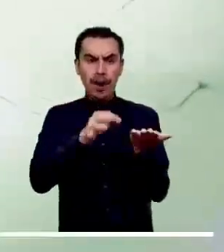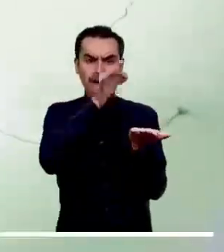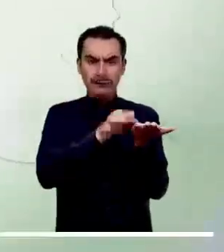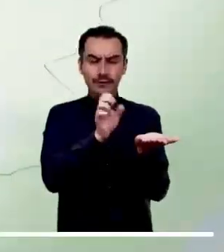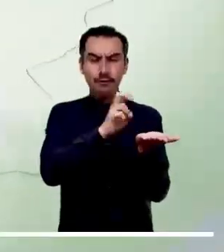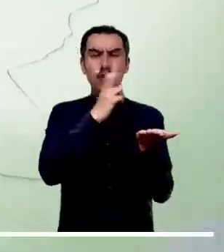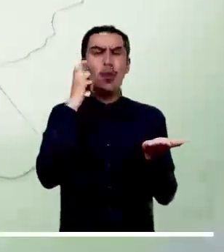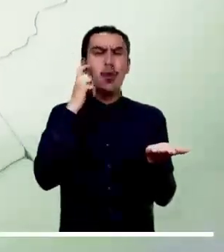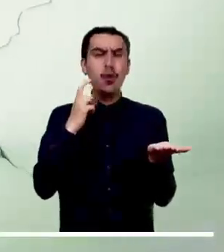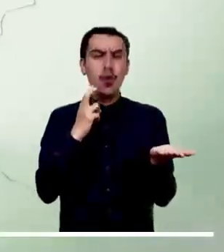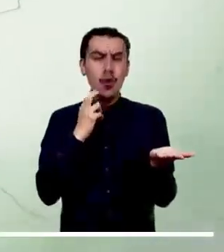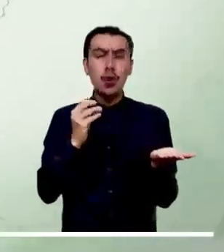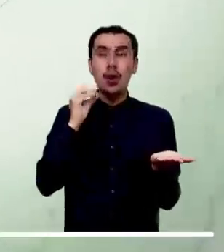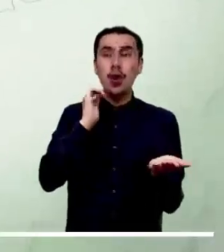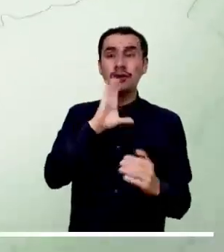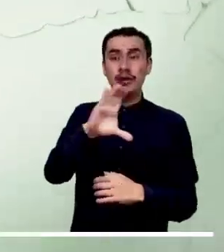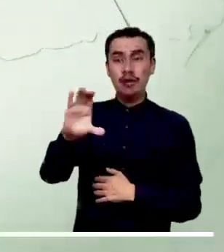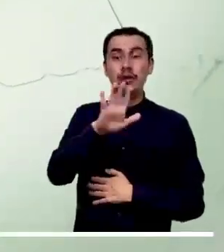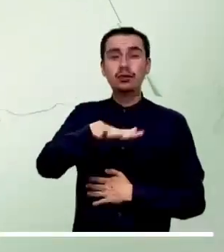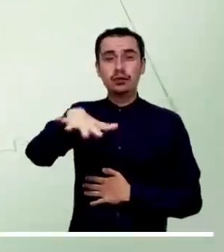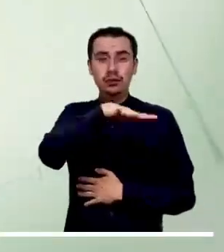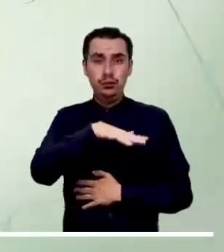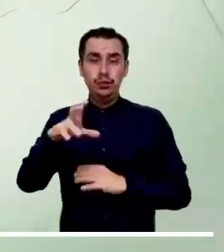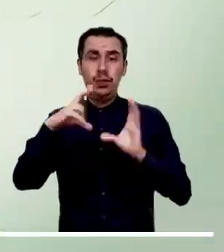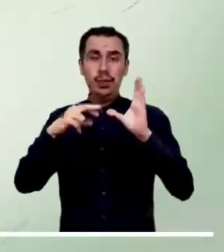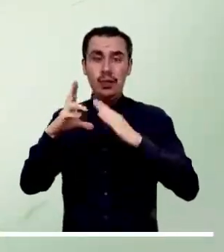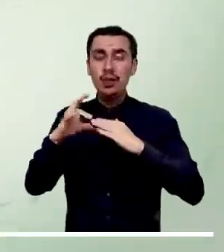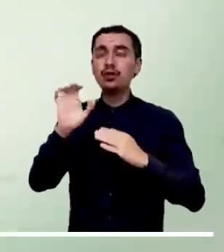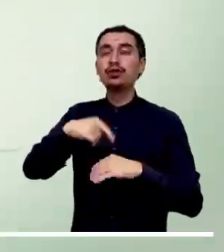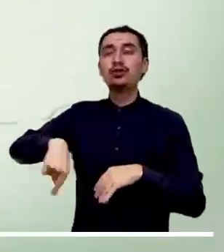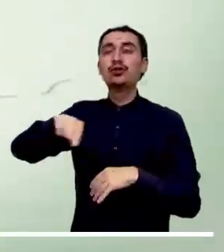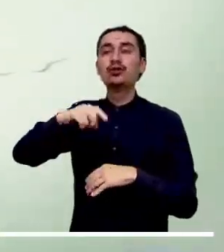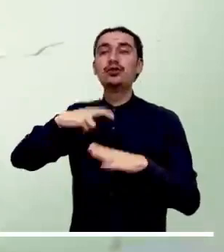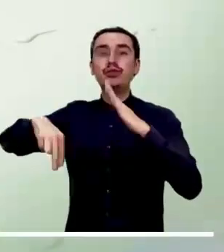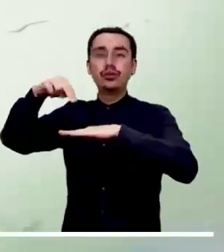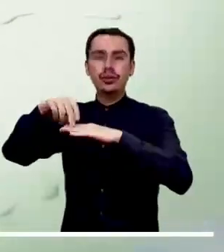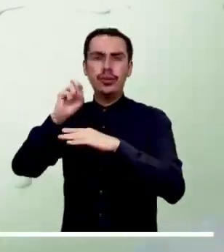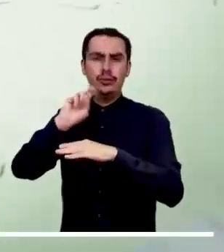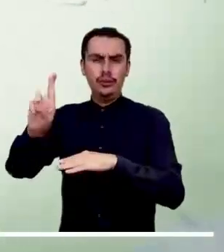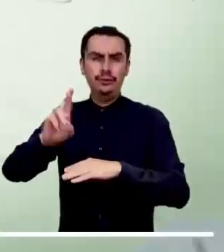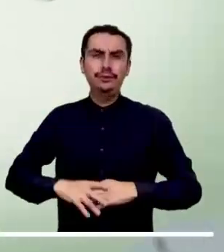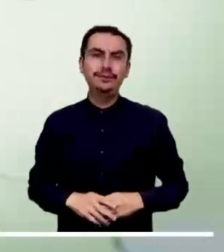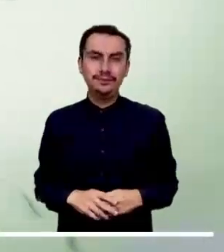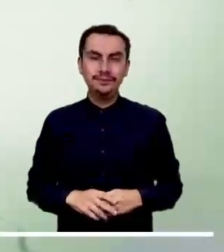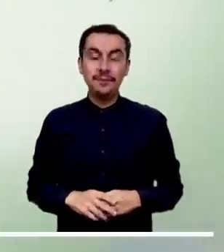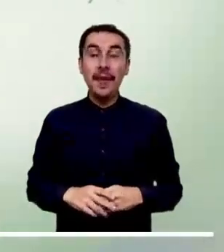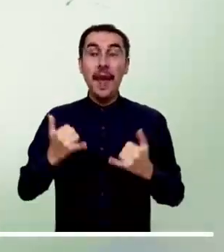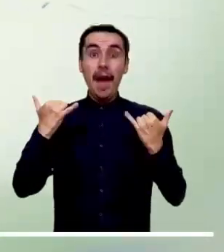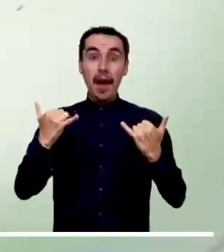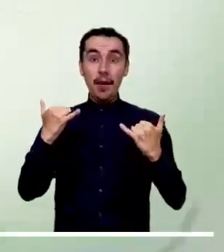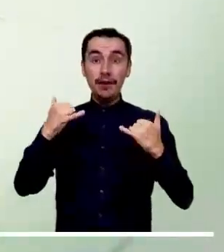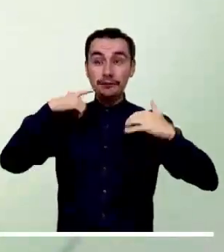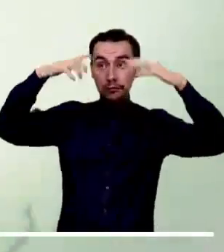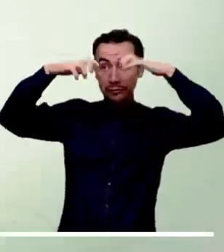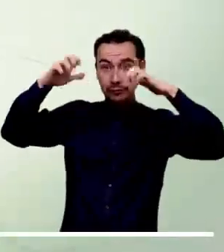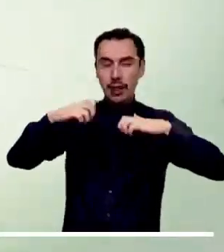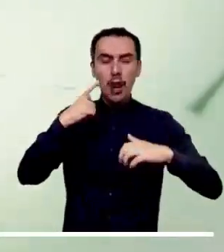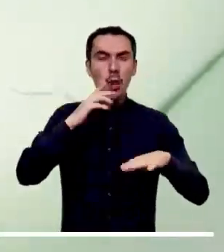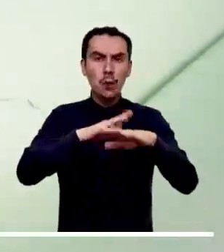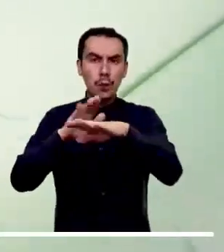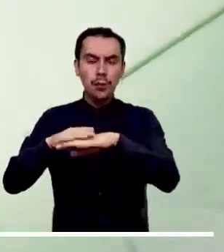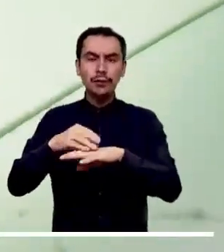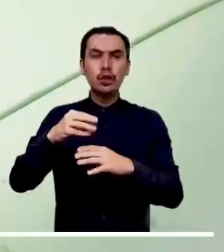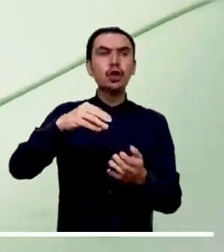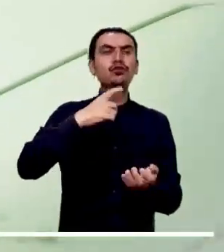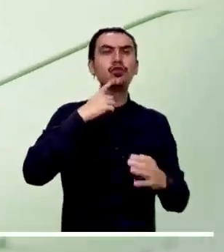Cauca y occidente y norte de Nariño. Lluvias importantes se estiman en Antioquia, suroccidente de Santander, sur de Huila